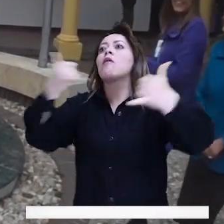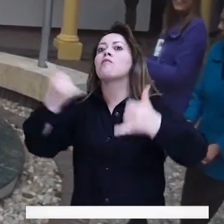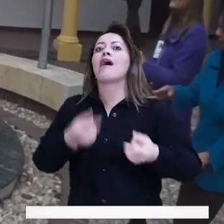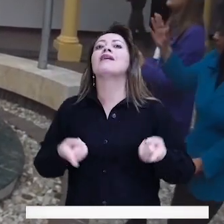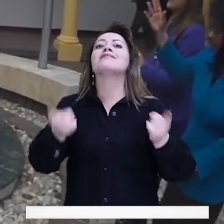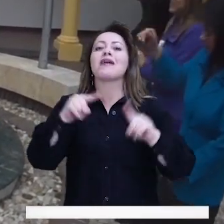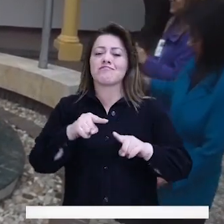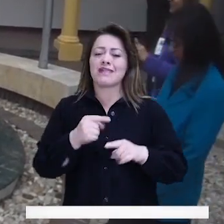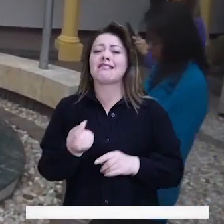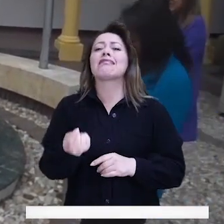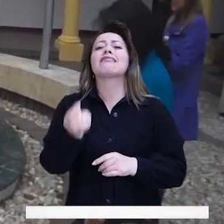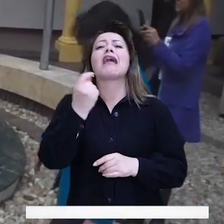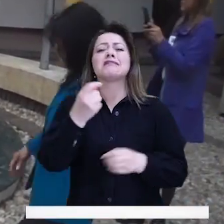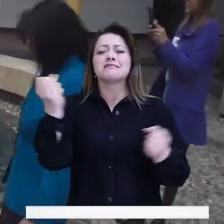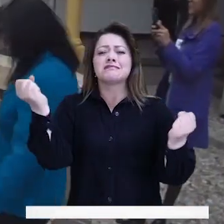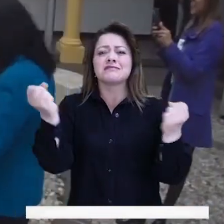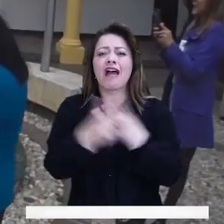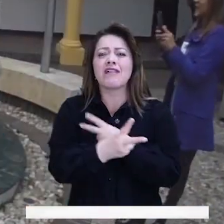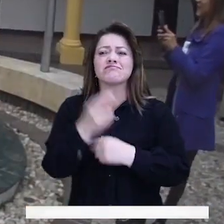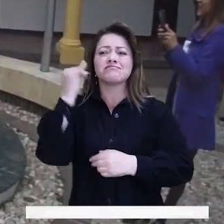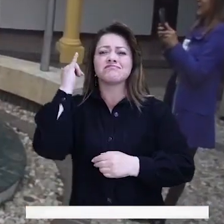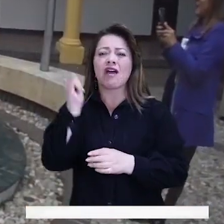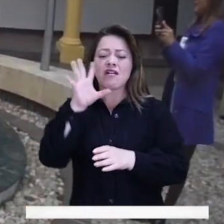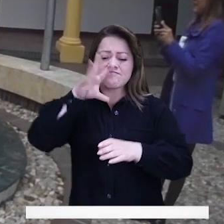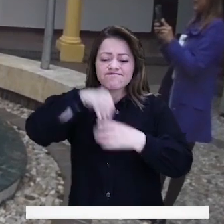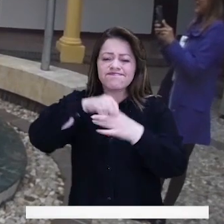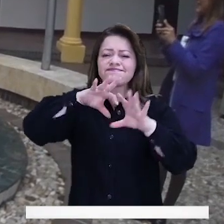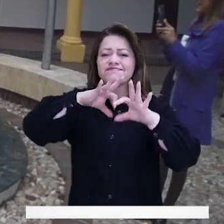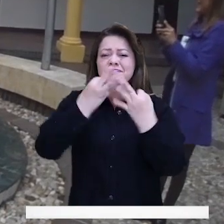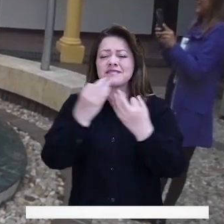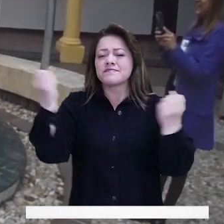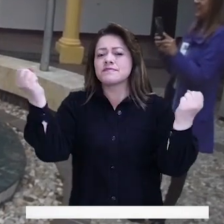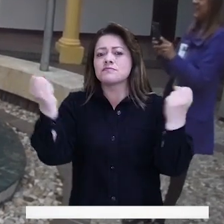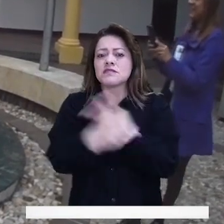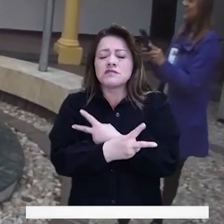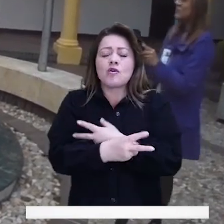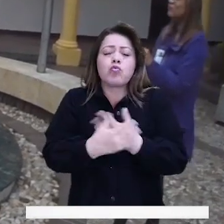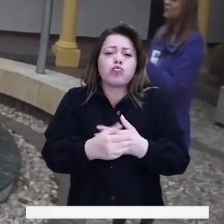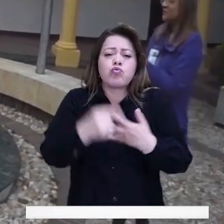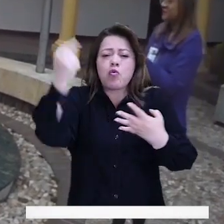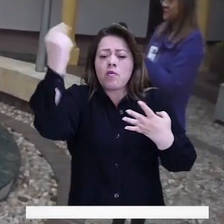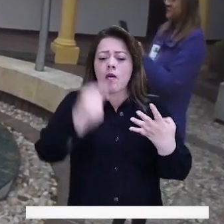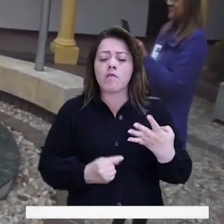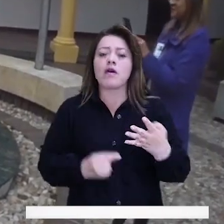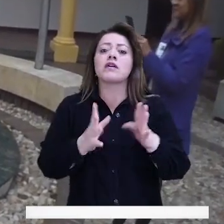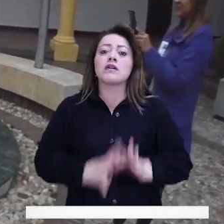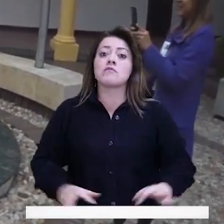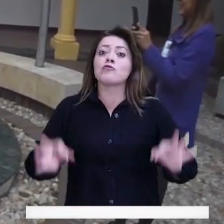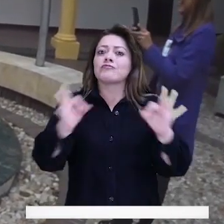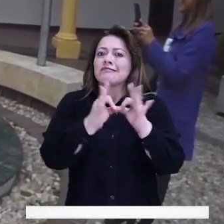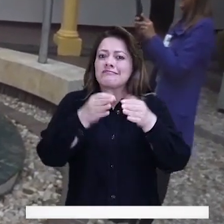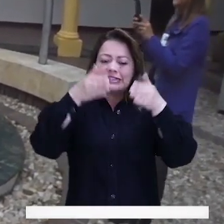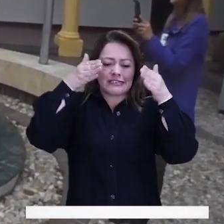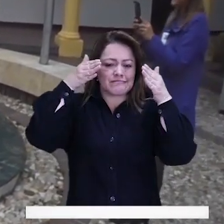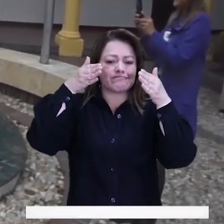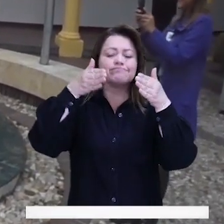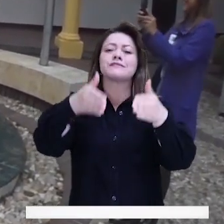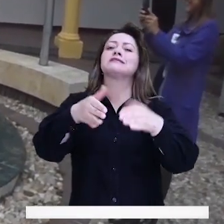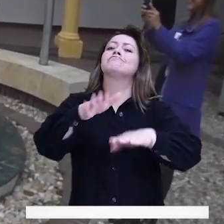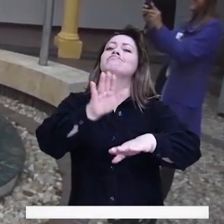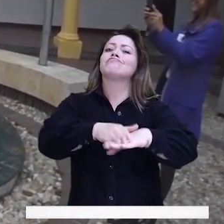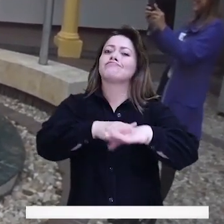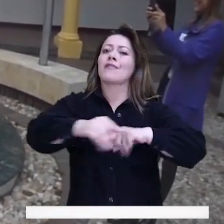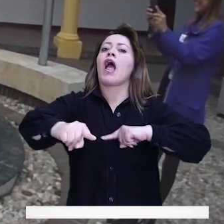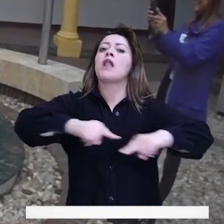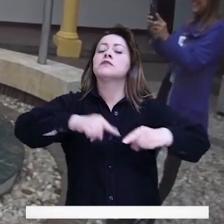hablar de los delitos sexuales y de la violencia intrafamiliar. Tenemos que ponerle mucho ojo a este tema